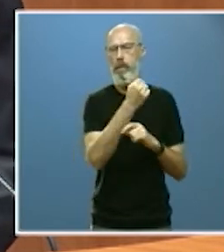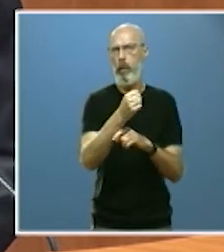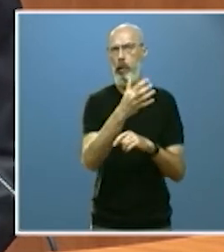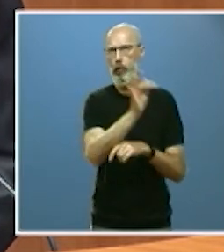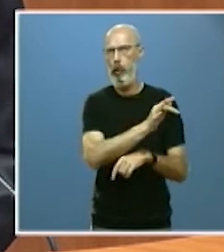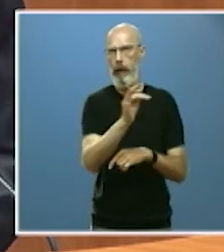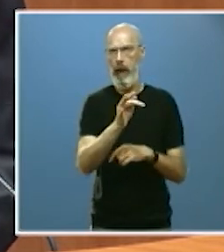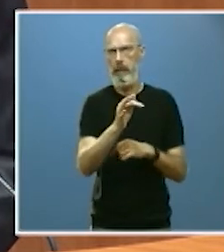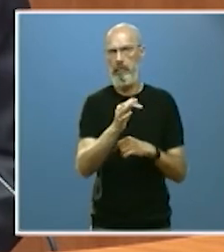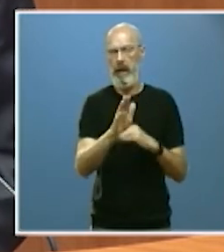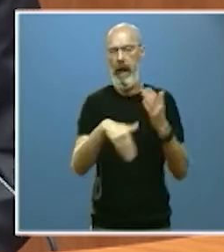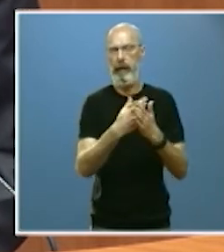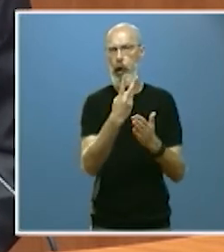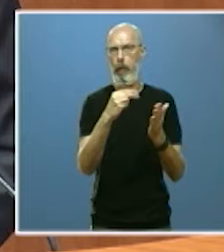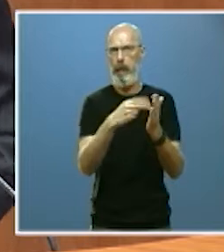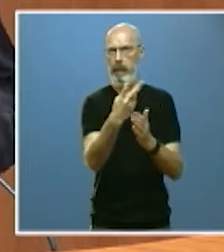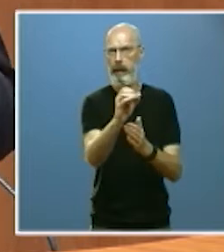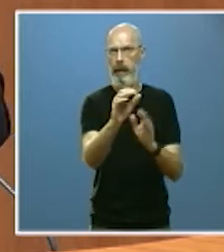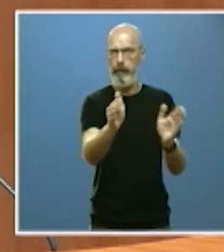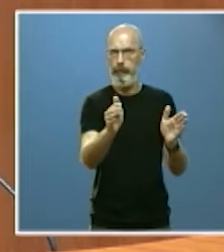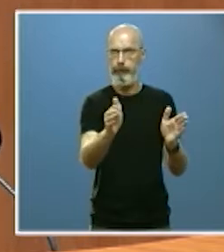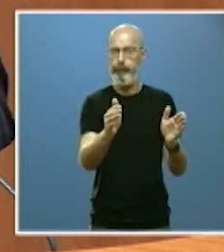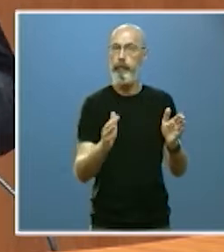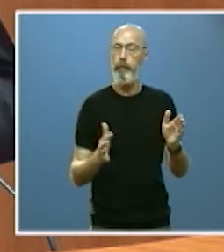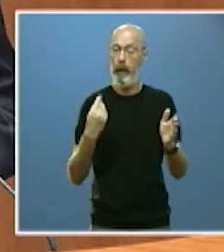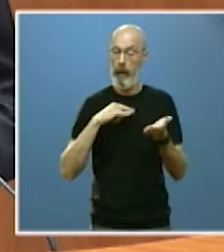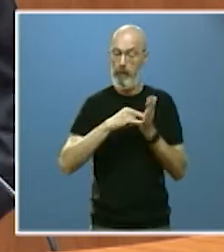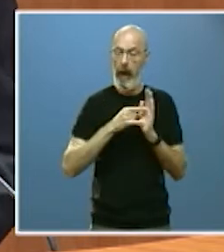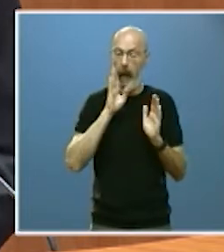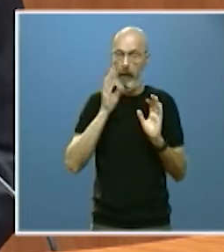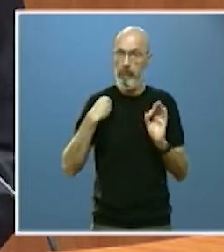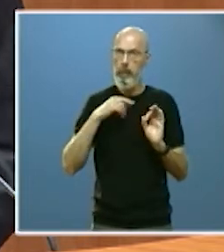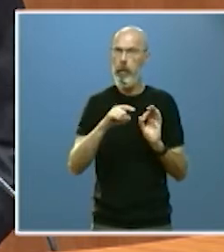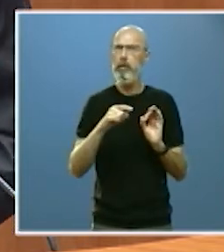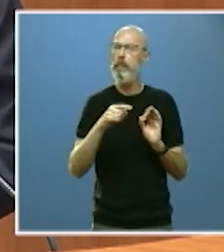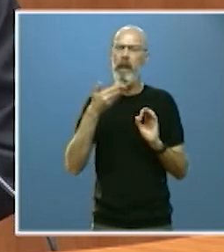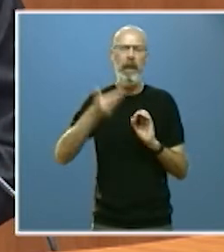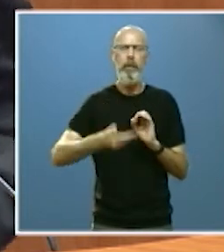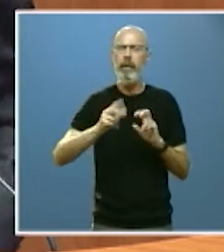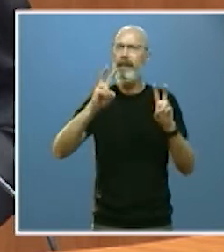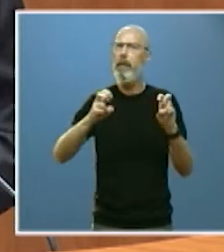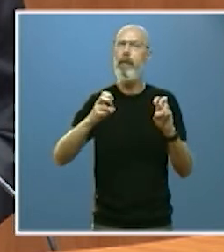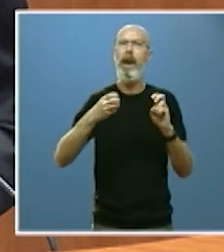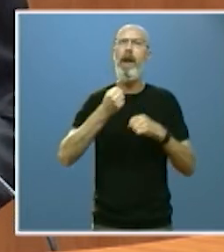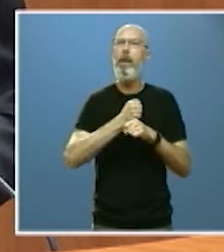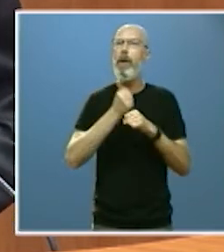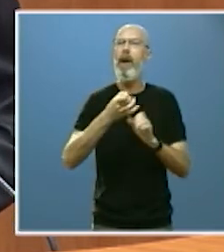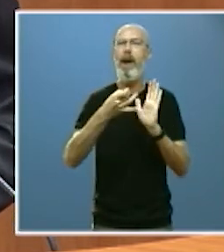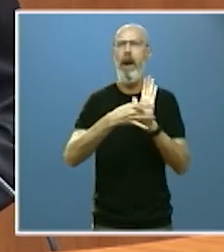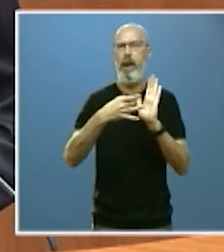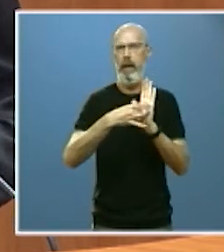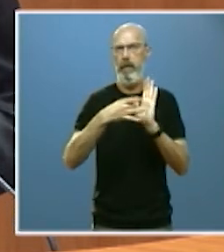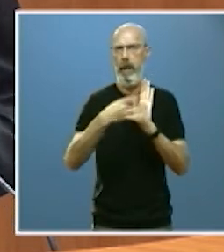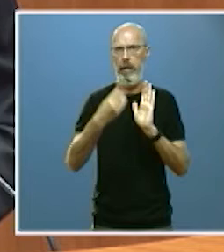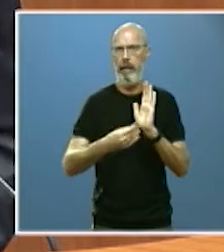Además, el plan sigue insistiendo en la calidad del empleo, una absoluta prioridad que